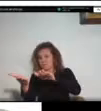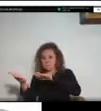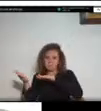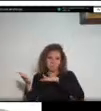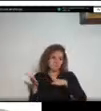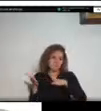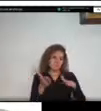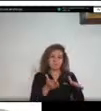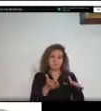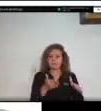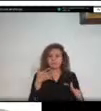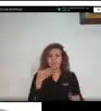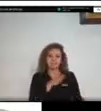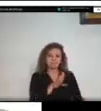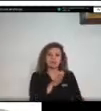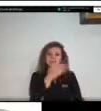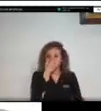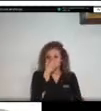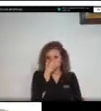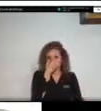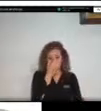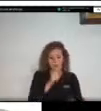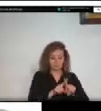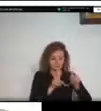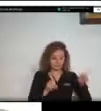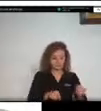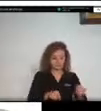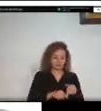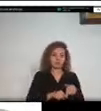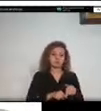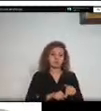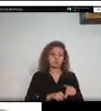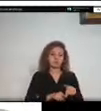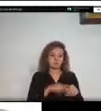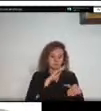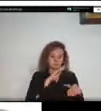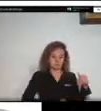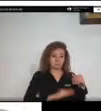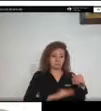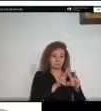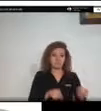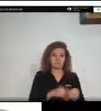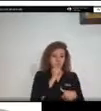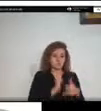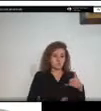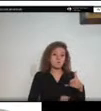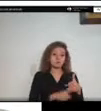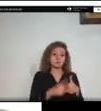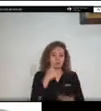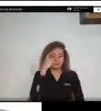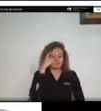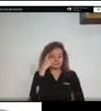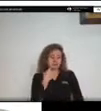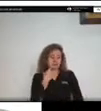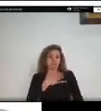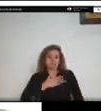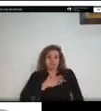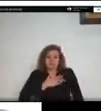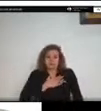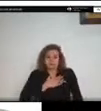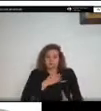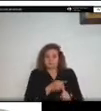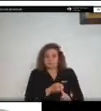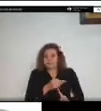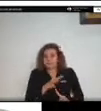peces la parte de abajo para mí personalmente es una imagen muy impactante la recuerdo mucho